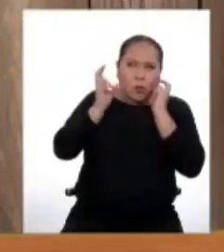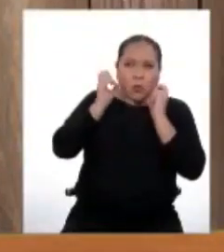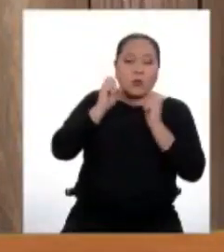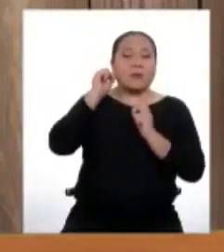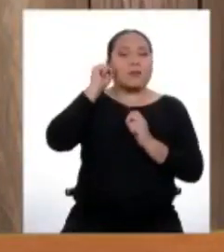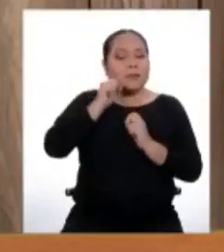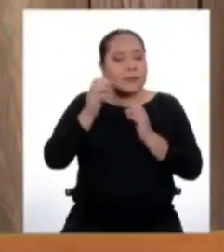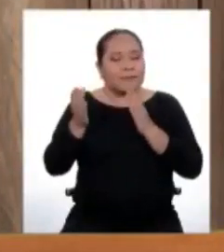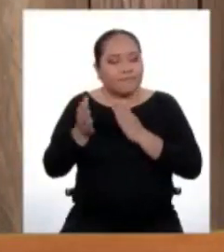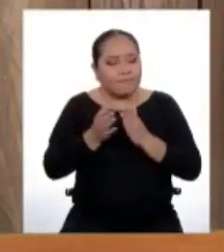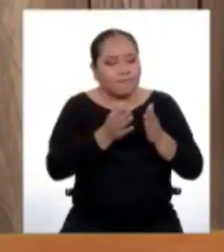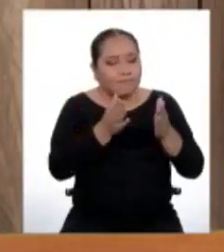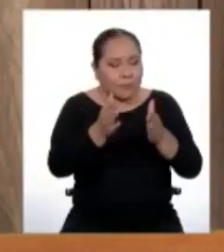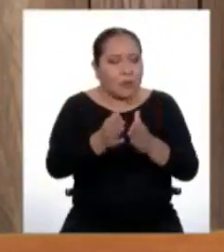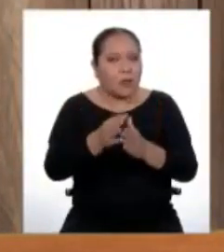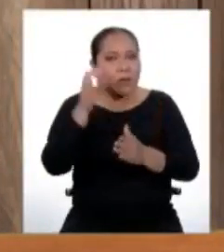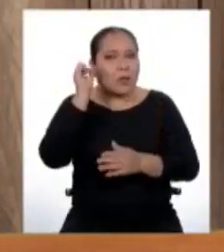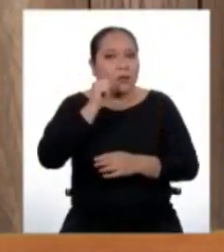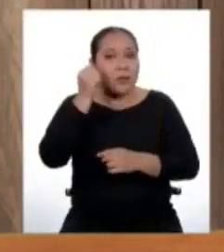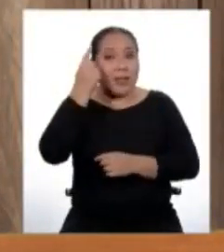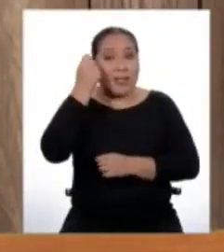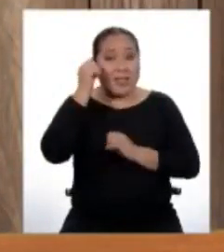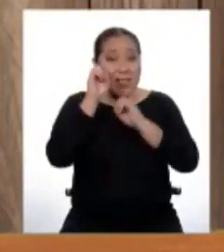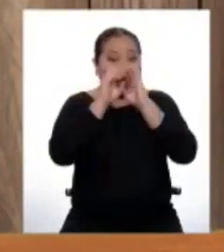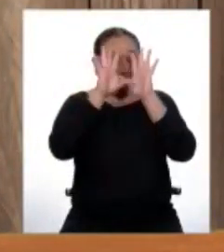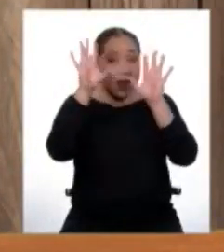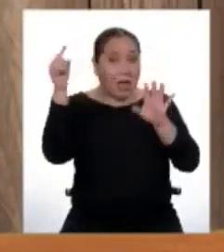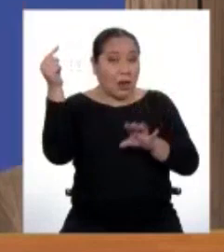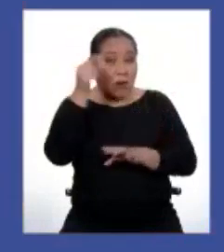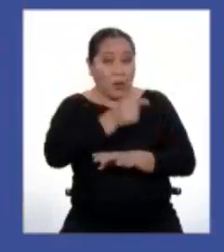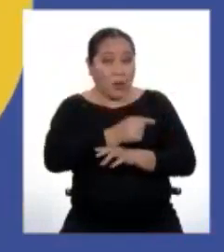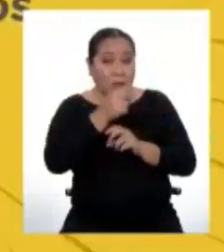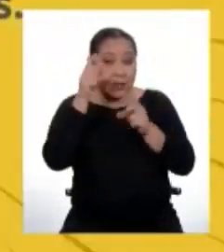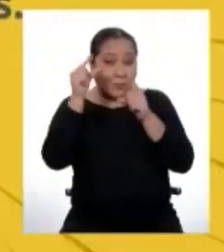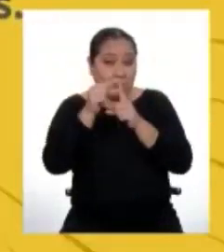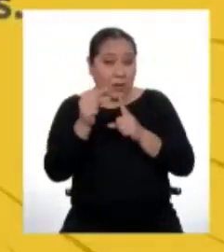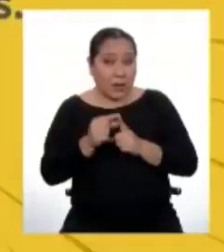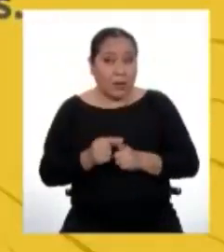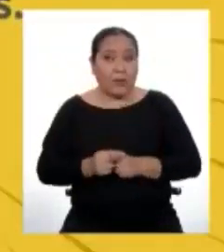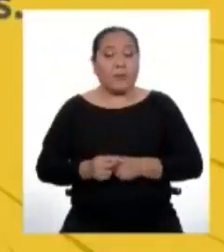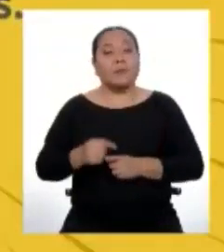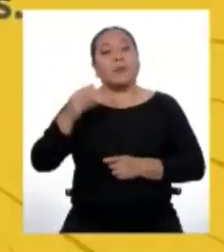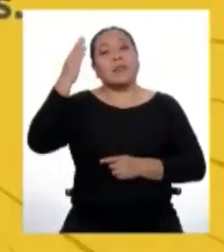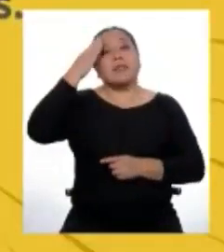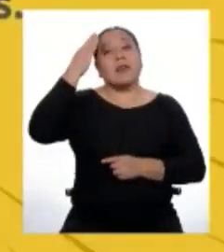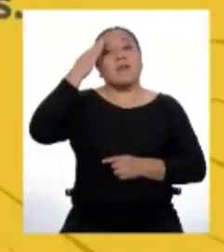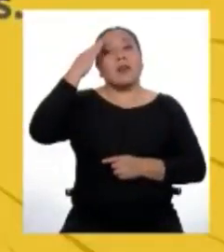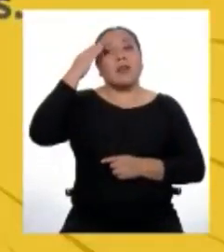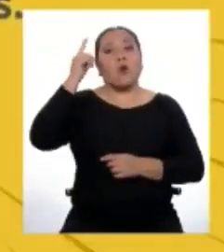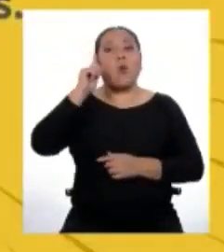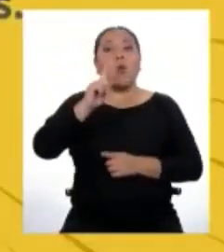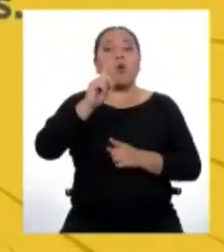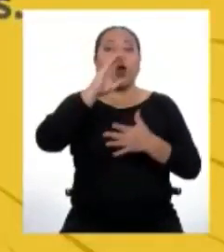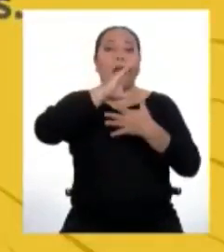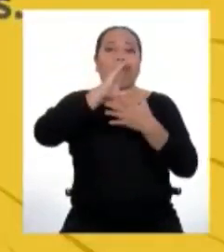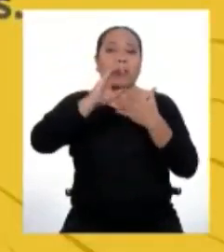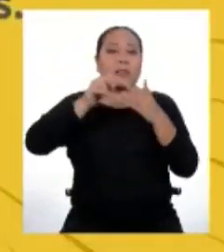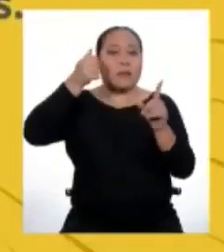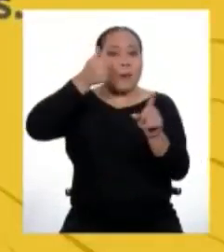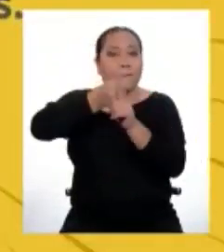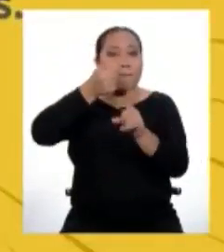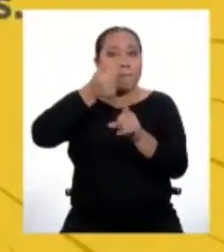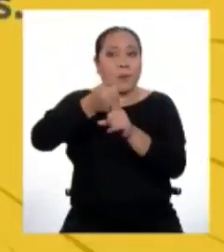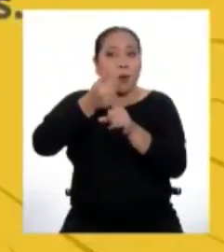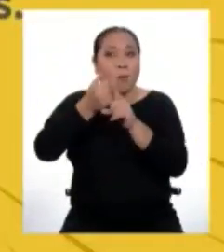encaminado para entender con mayor profundidad de qué hablamos. Debemos saber que una característica propia,